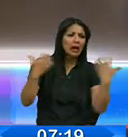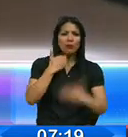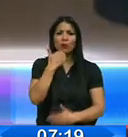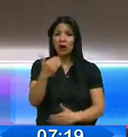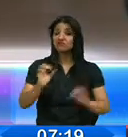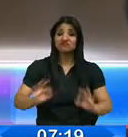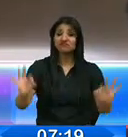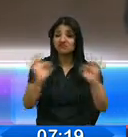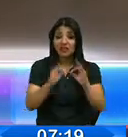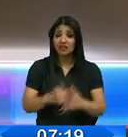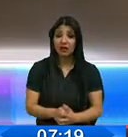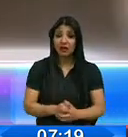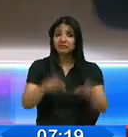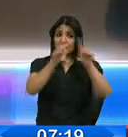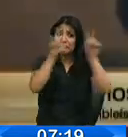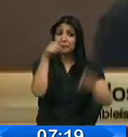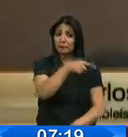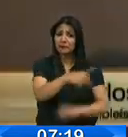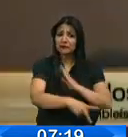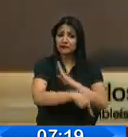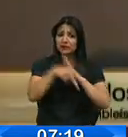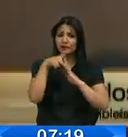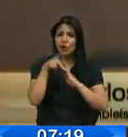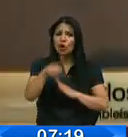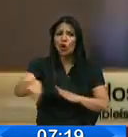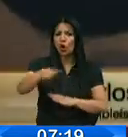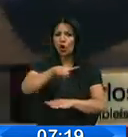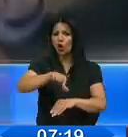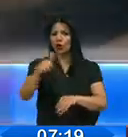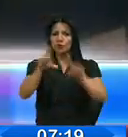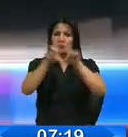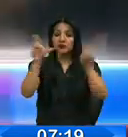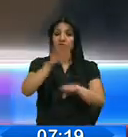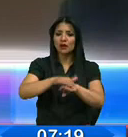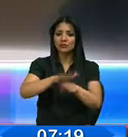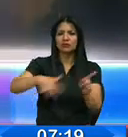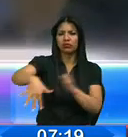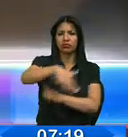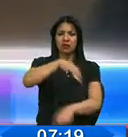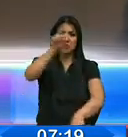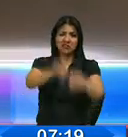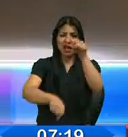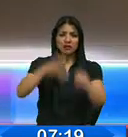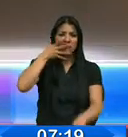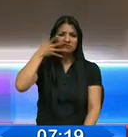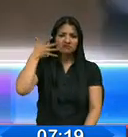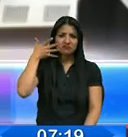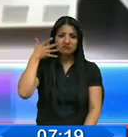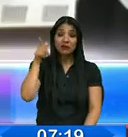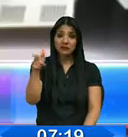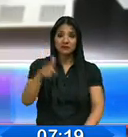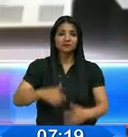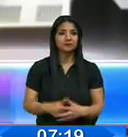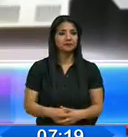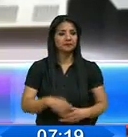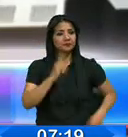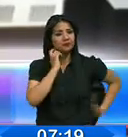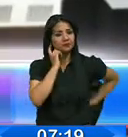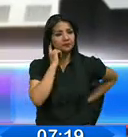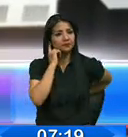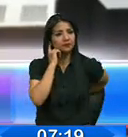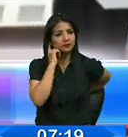tipo de reclamo, ni a Texaco Chevron, ni a sus subsidiarias, por la contaminación y la destrucción, el crimen en la Amazonía. Lo que usted está